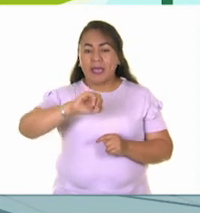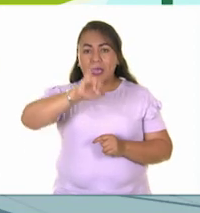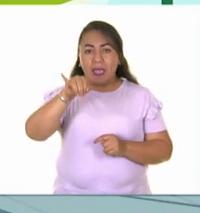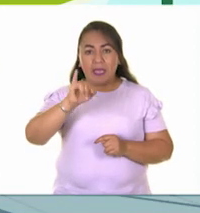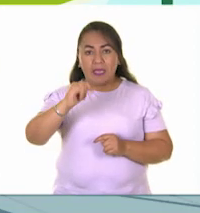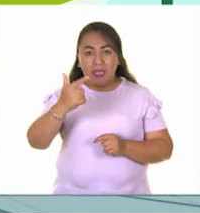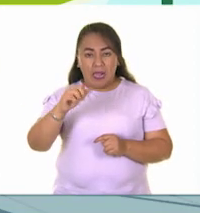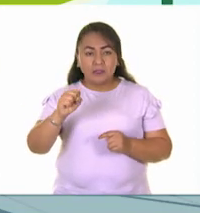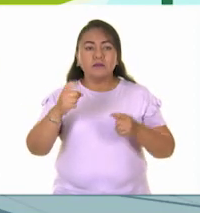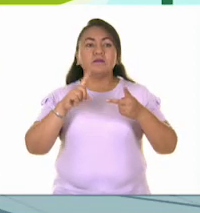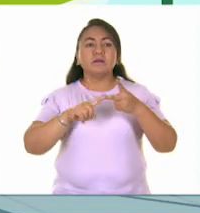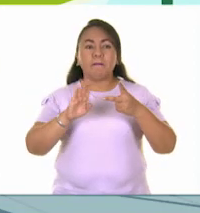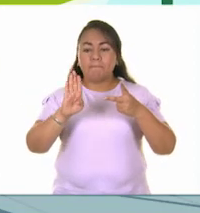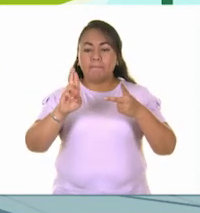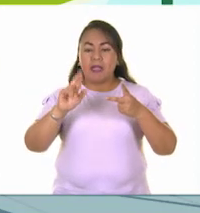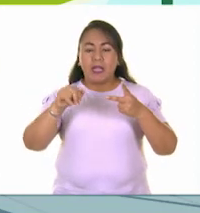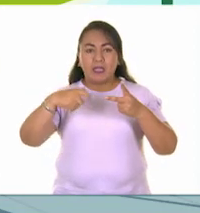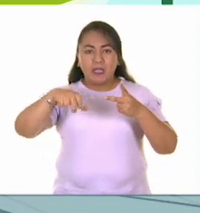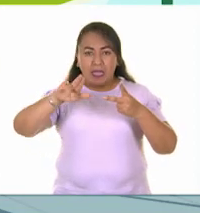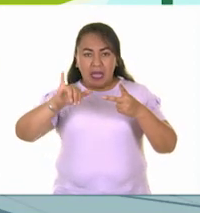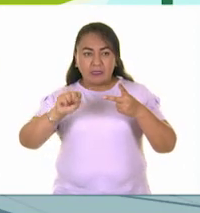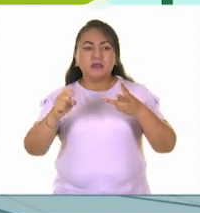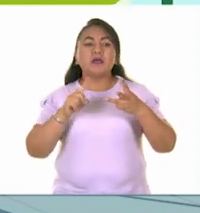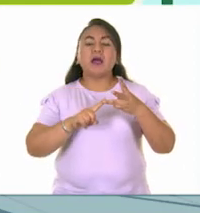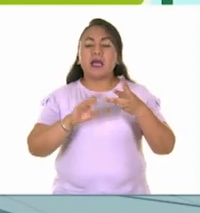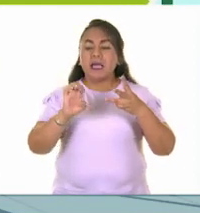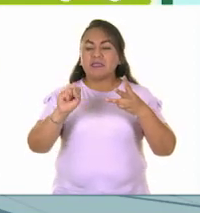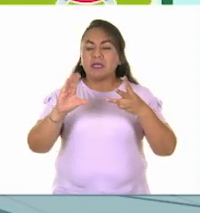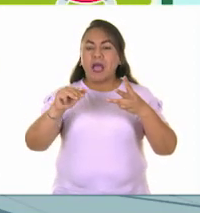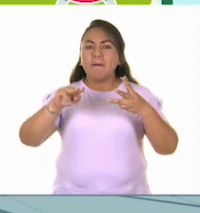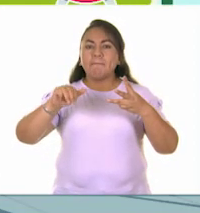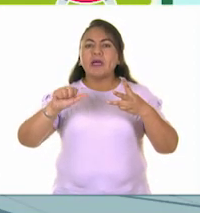B. Branquias. C. Escamas.